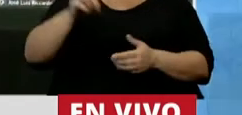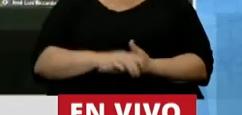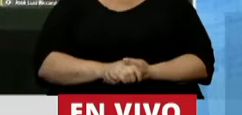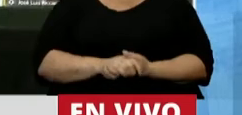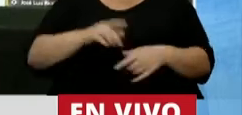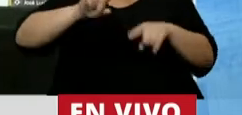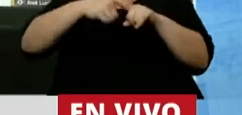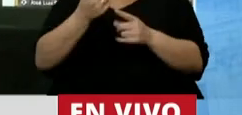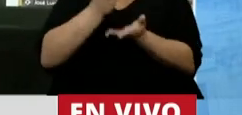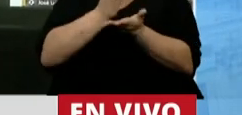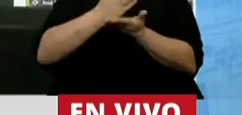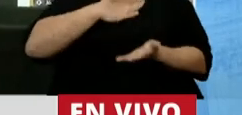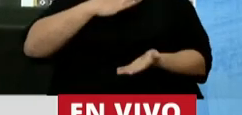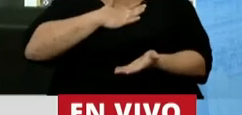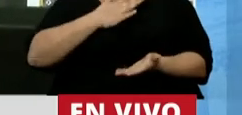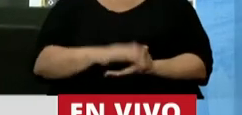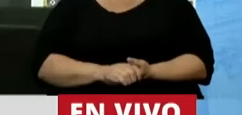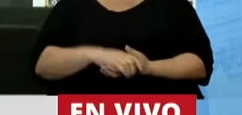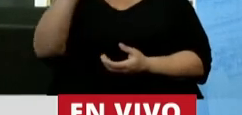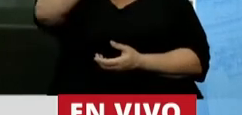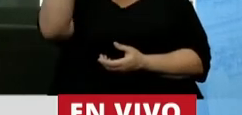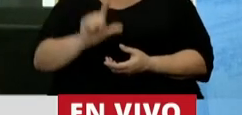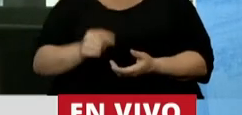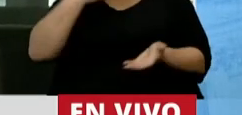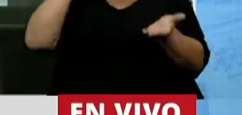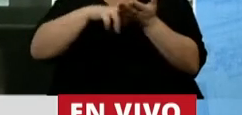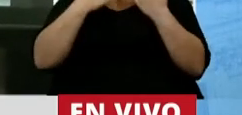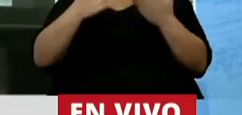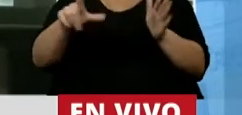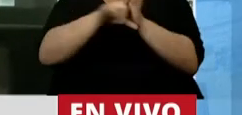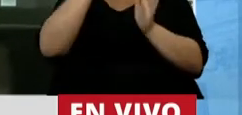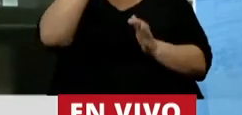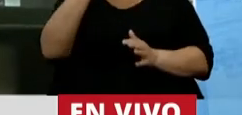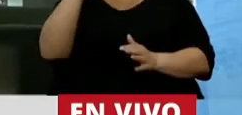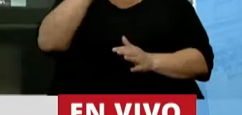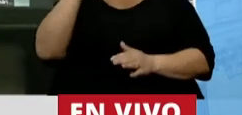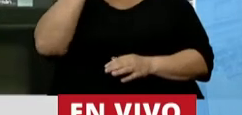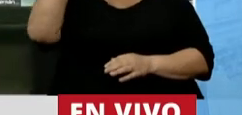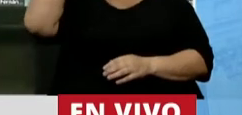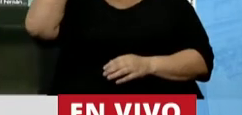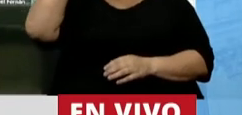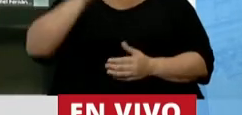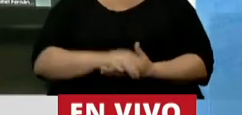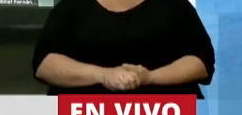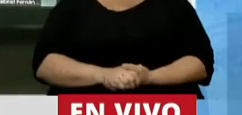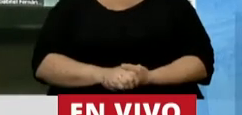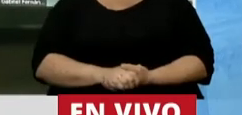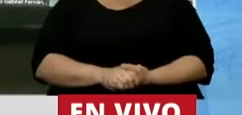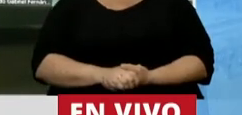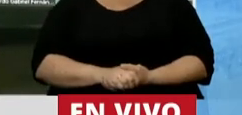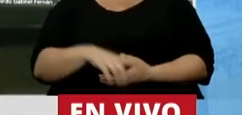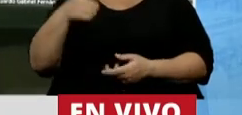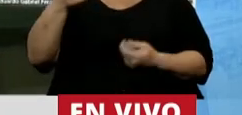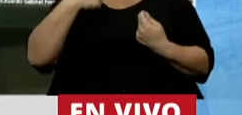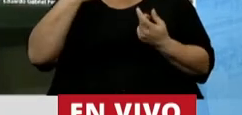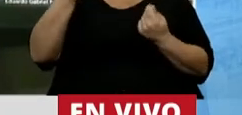de la política de derechos humanos, del federalismo fiscal que se logró con la ley 23.548, que nos